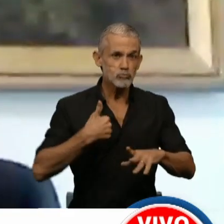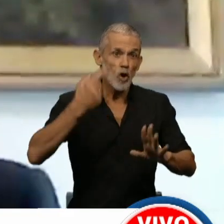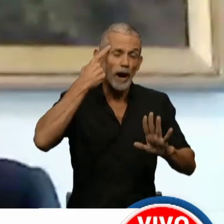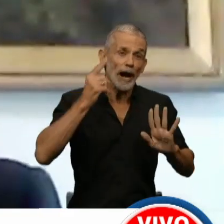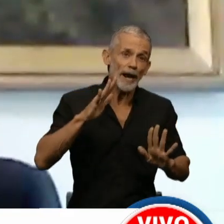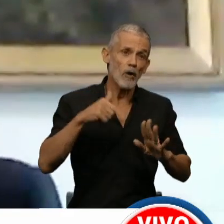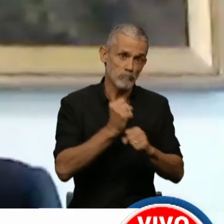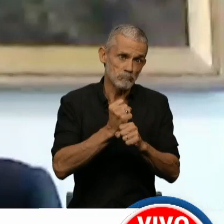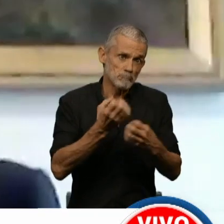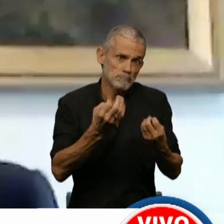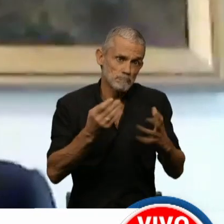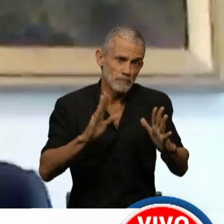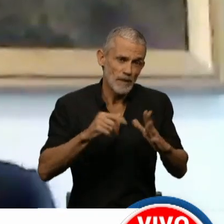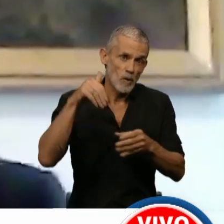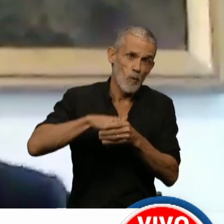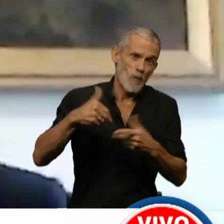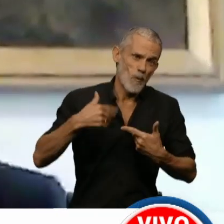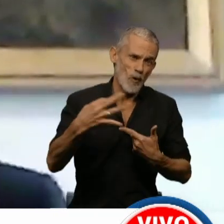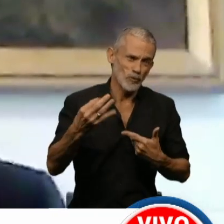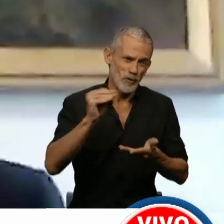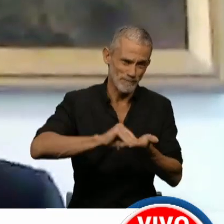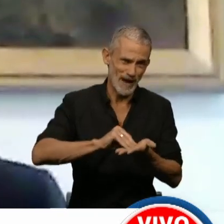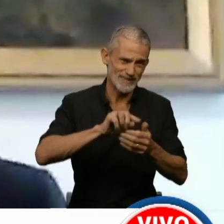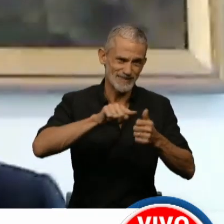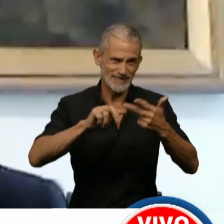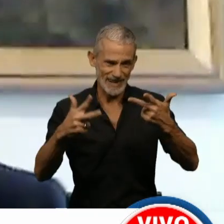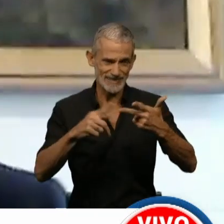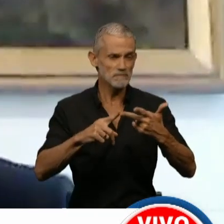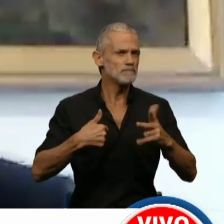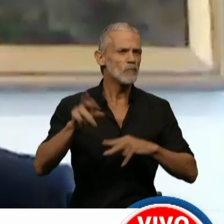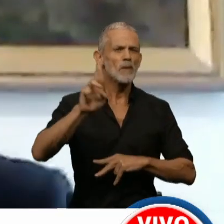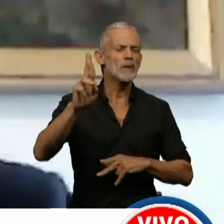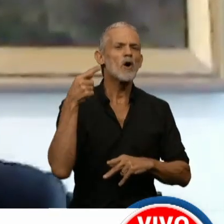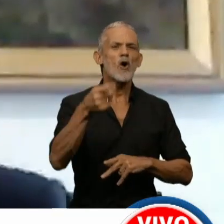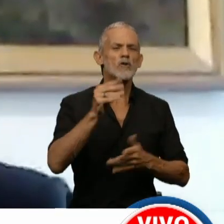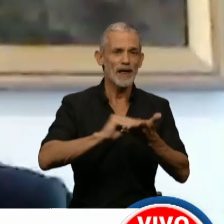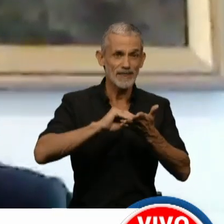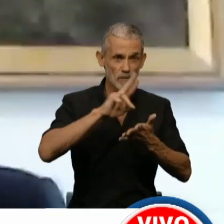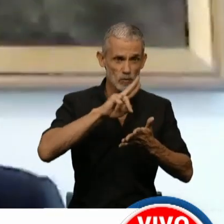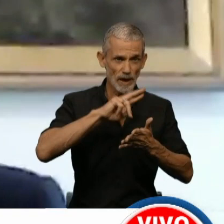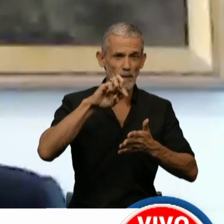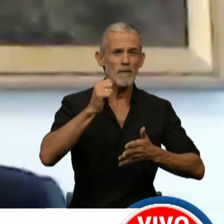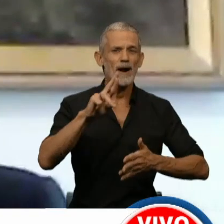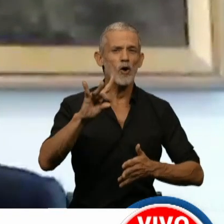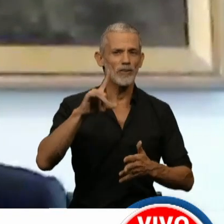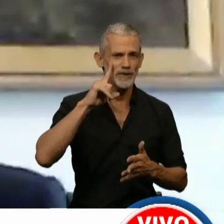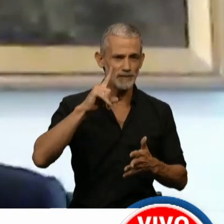satisfactoriamente, por eso me han votado. Esta cuestión de privilegio va contra la diputada Parola.